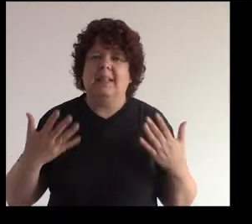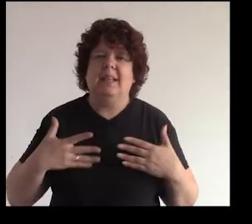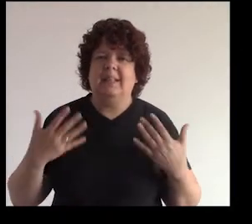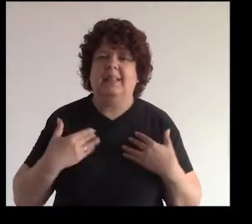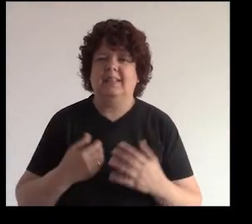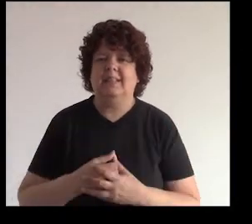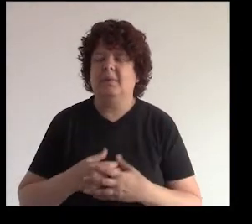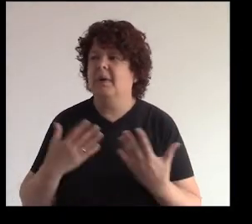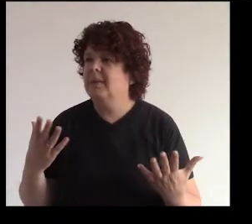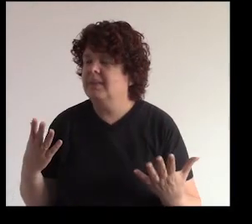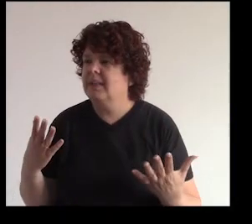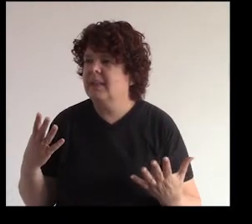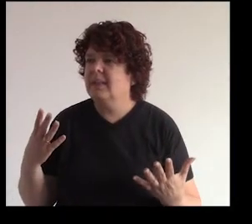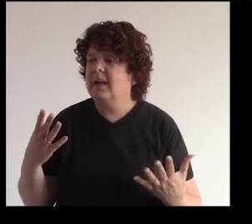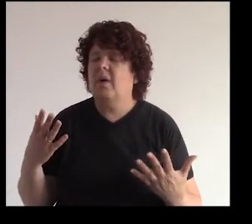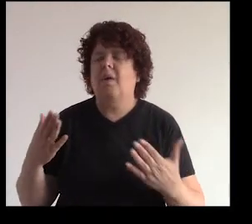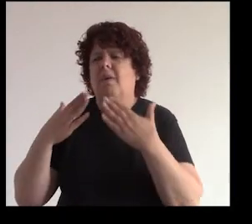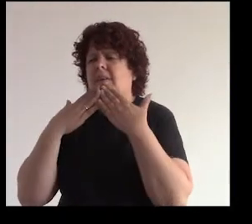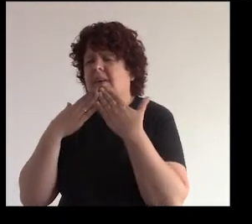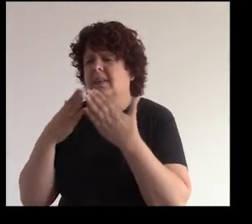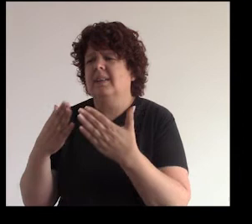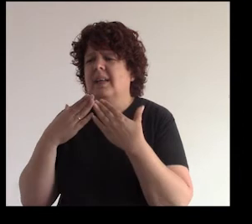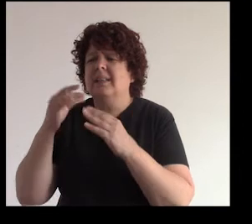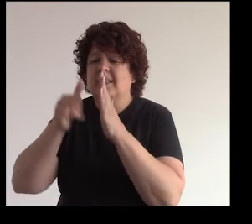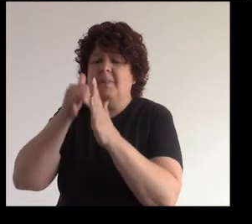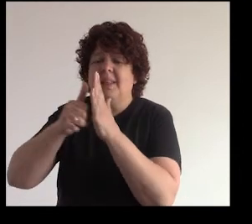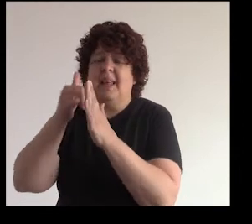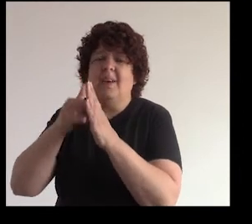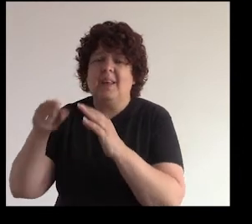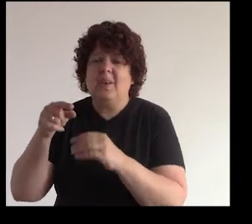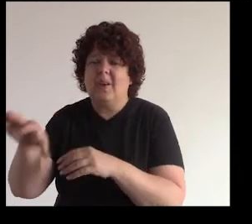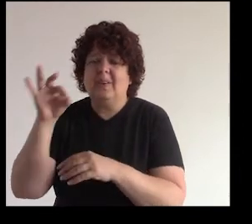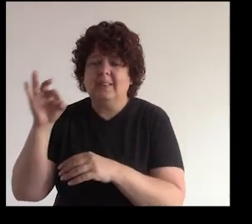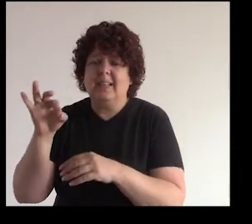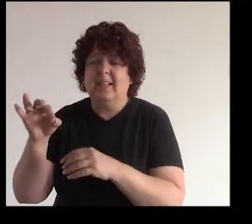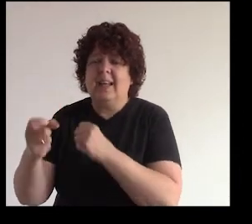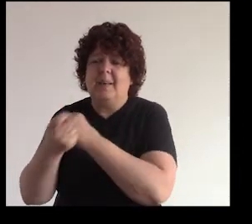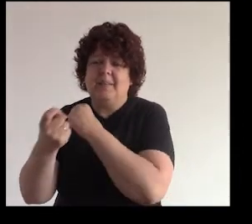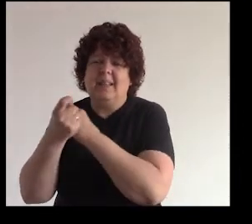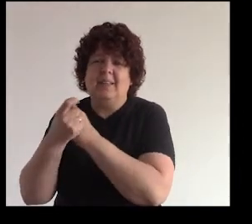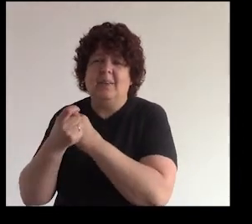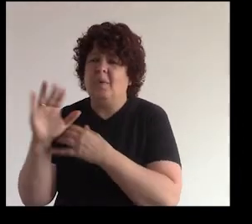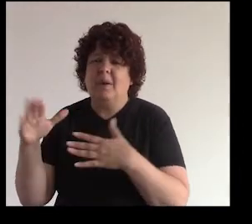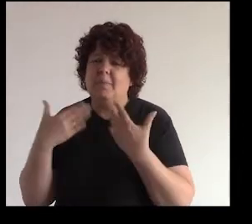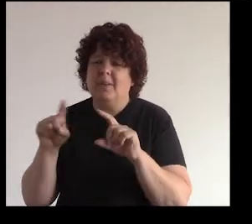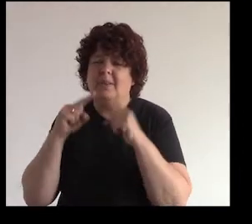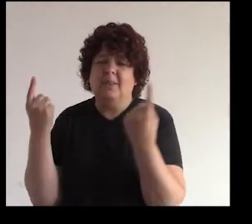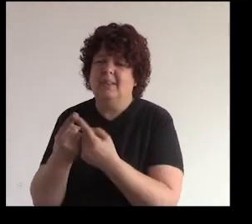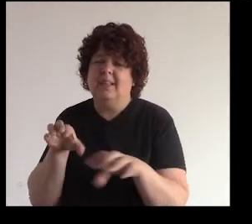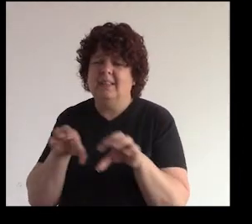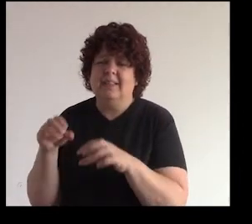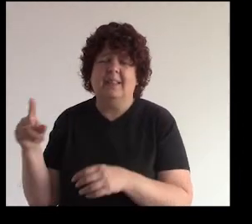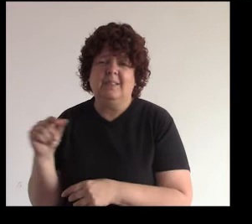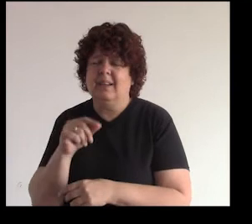mí que voy a voltear y voy a decir muchas gracias si no hubiera sido por ese video que encontré en YouTube tal vez no lo hubiera logrado